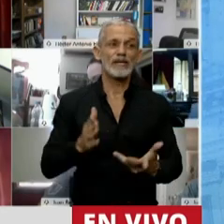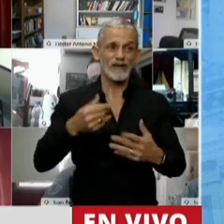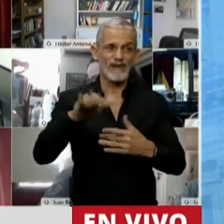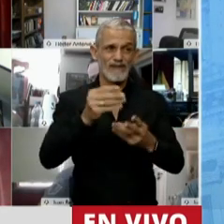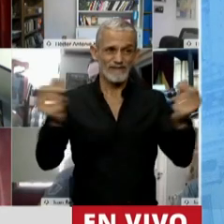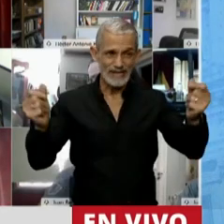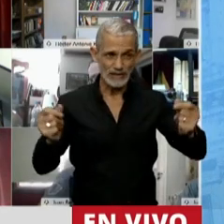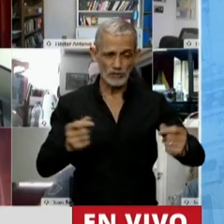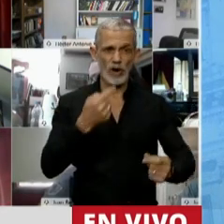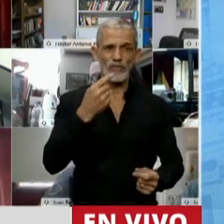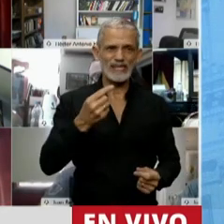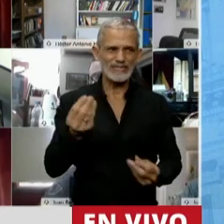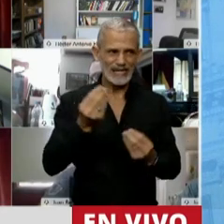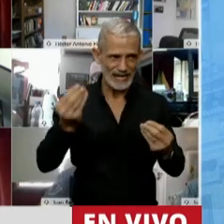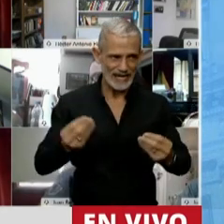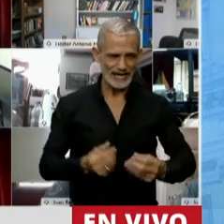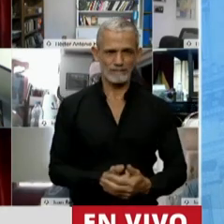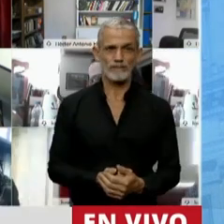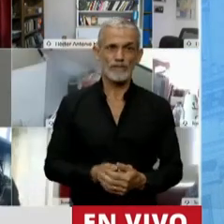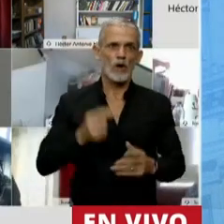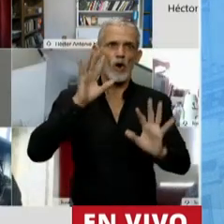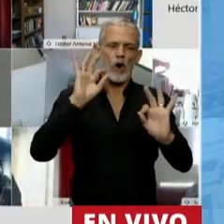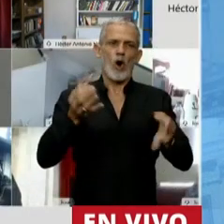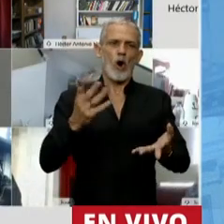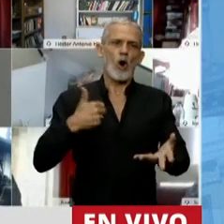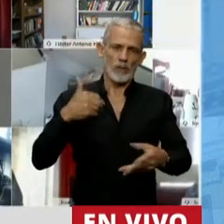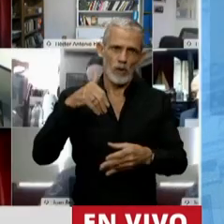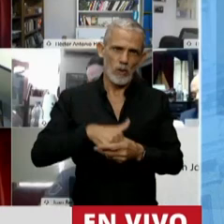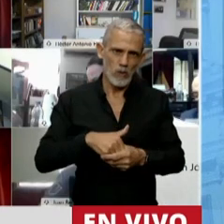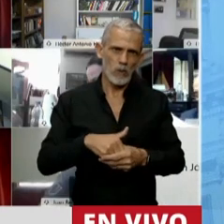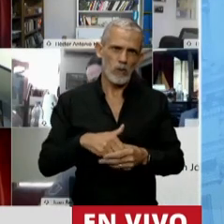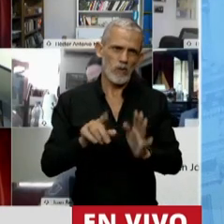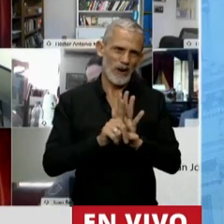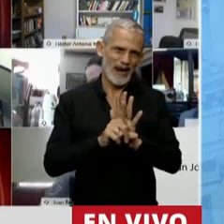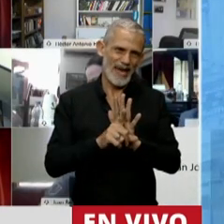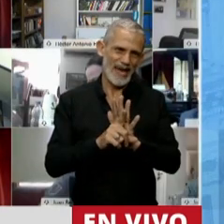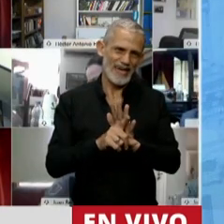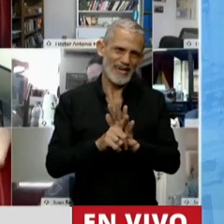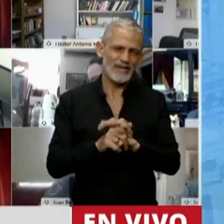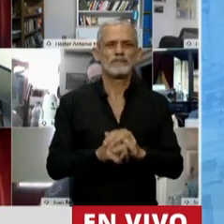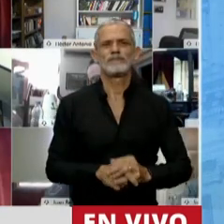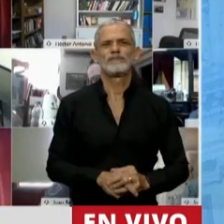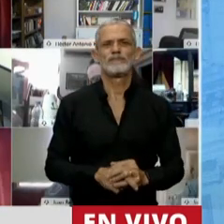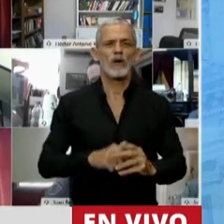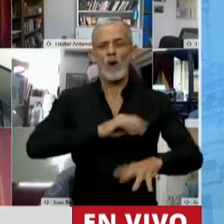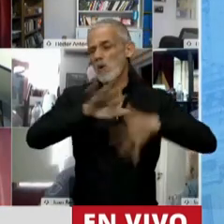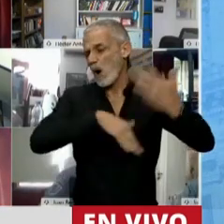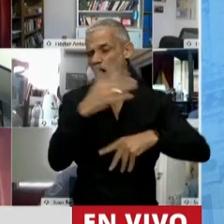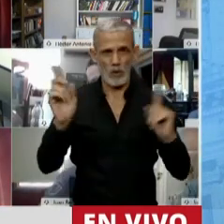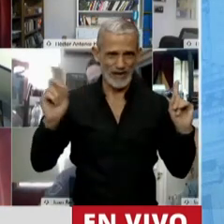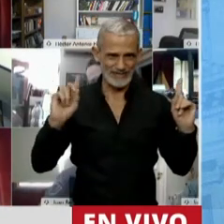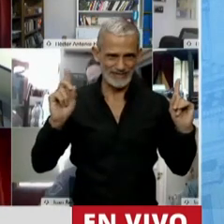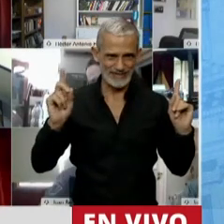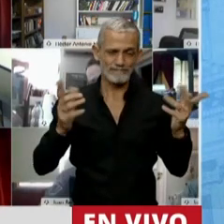para finalizar, decirle que por supuesto voy a compartir que esta no es una ley revolucionaria.